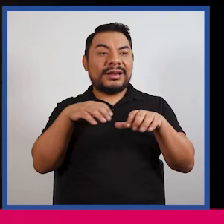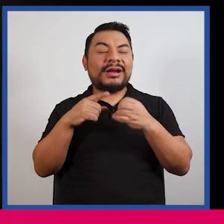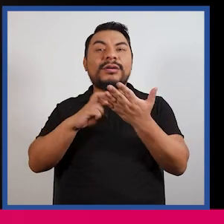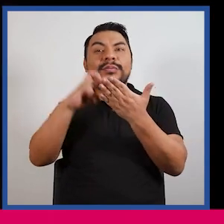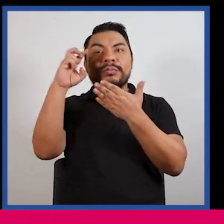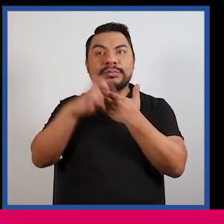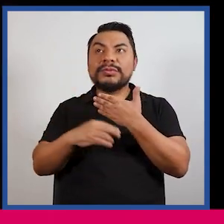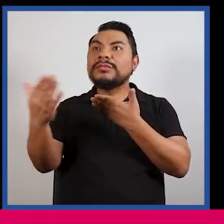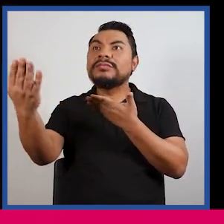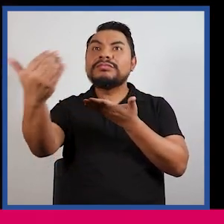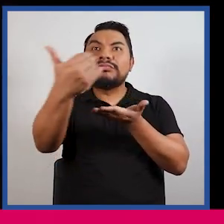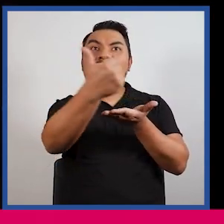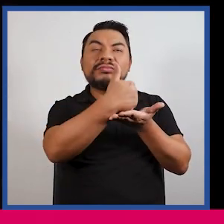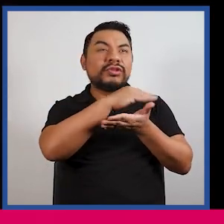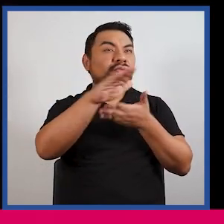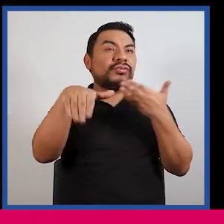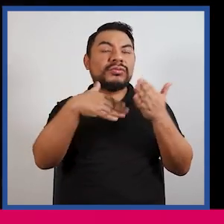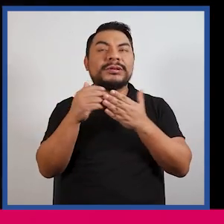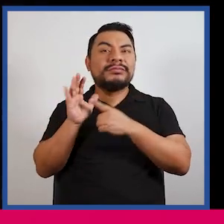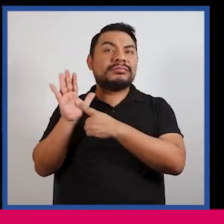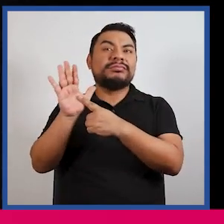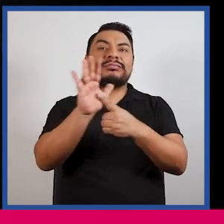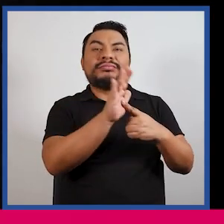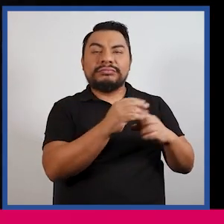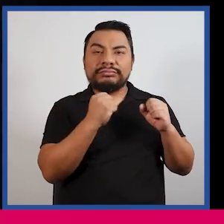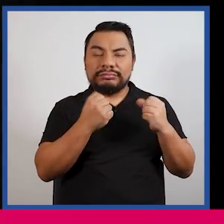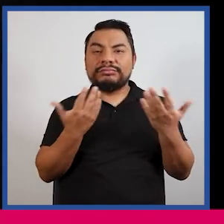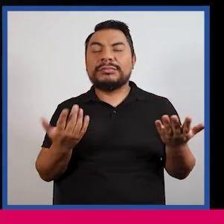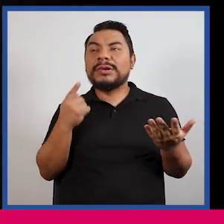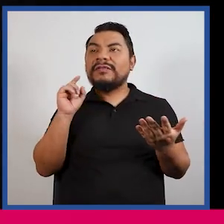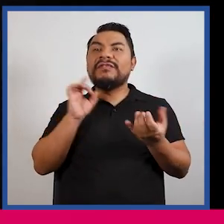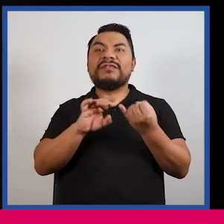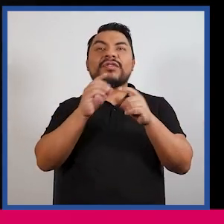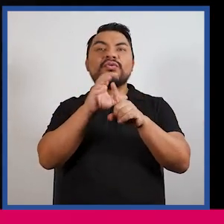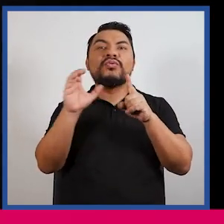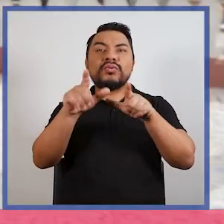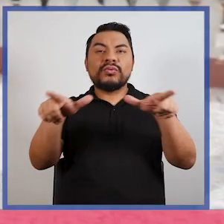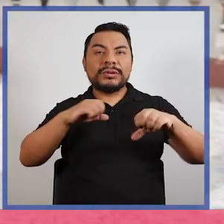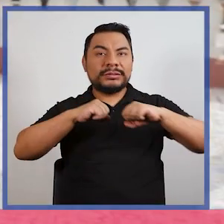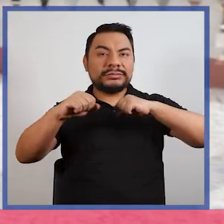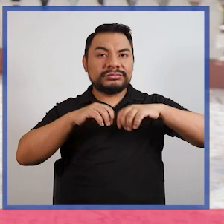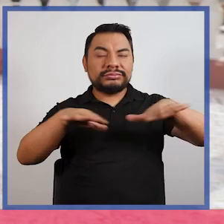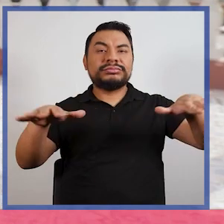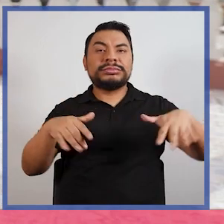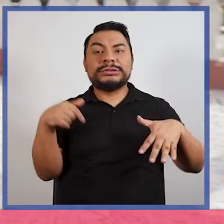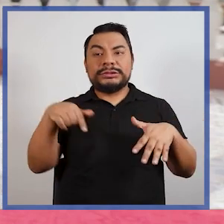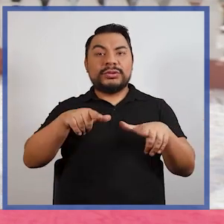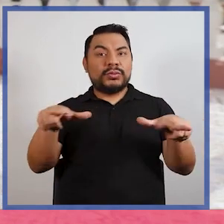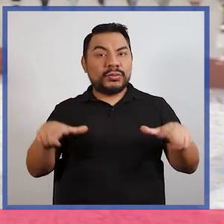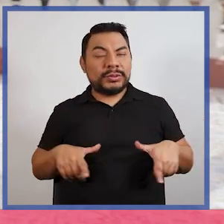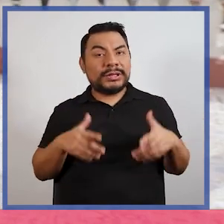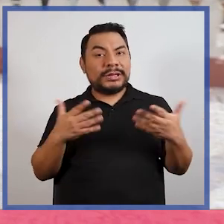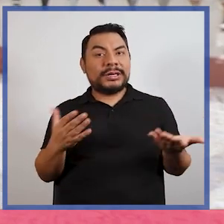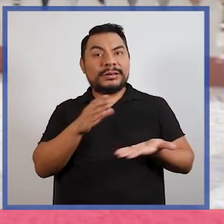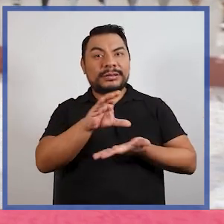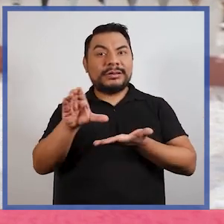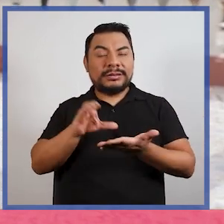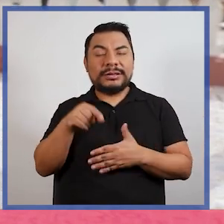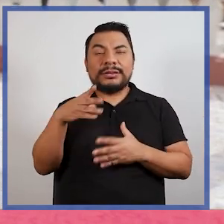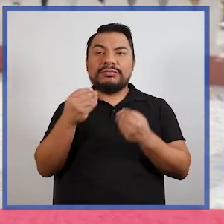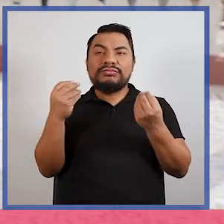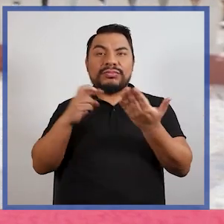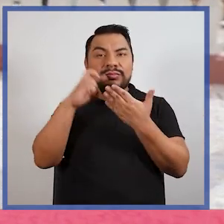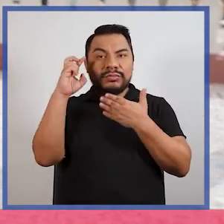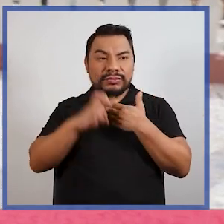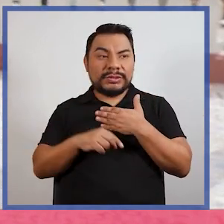cartográficos para poder visibilizar y repensar y descentralizar los circuitos culturales alternativos de la ciudad. Hemos realizado